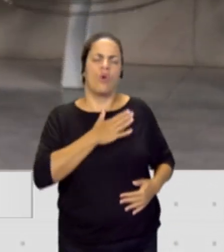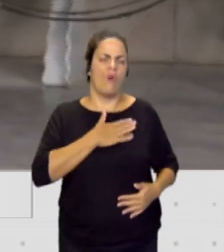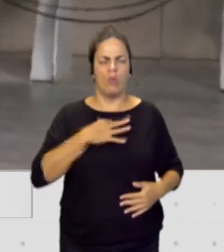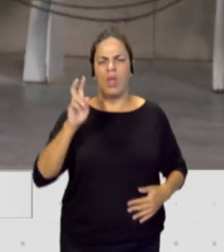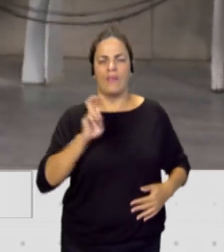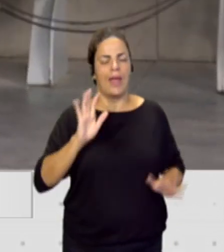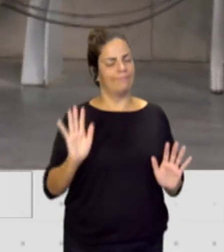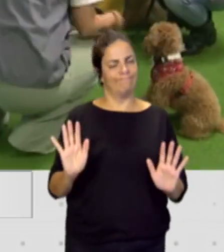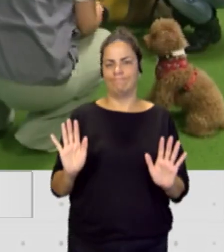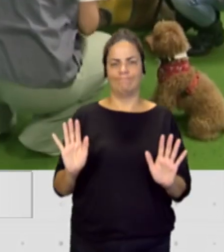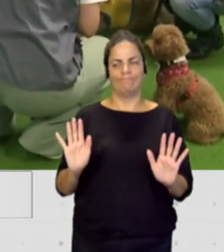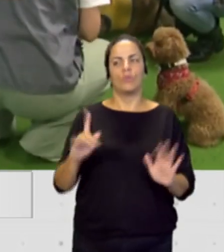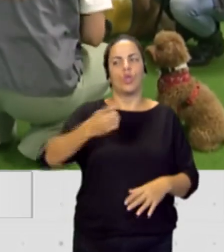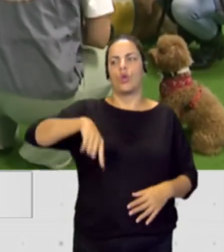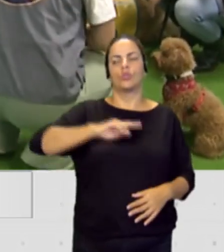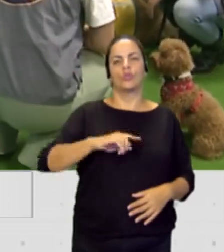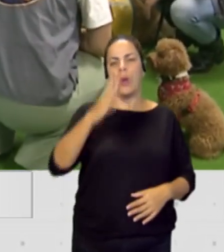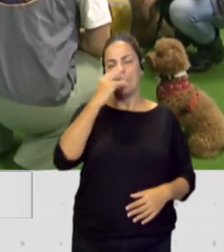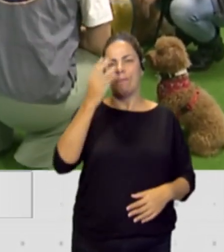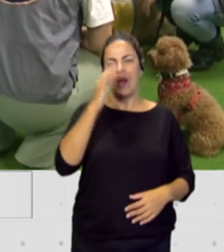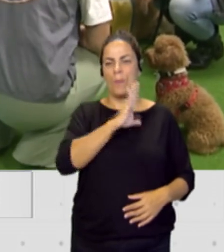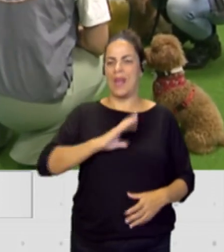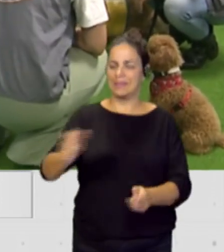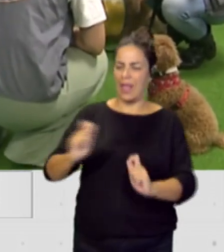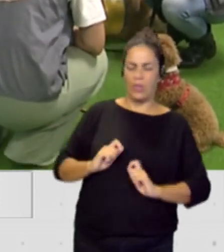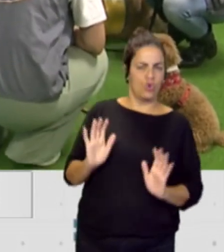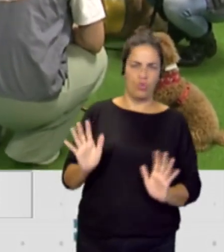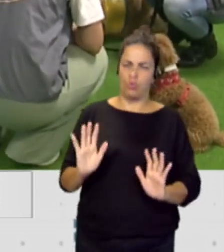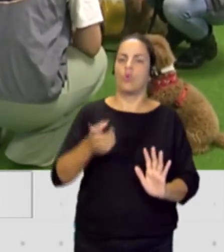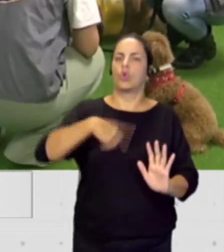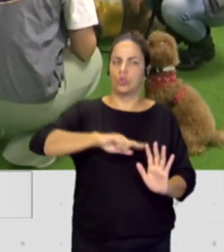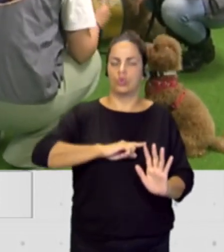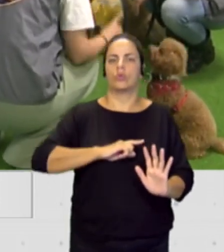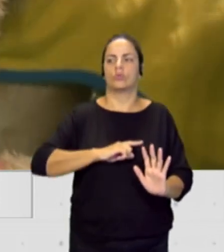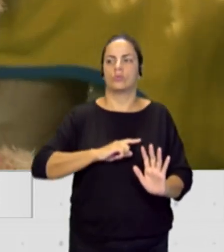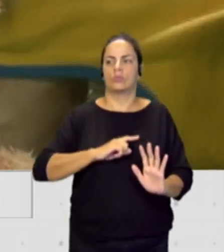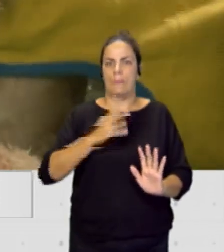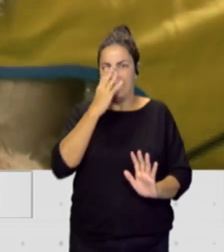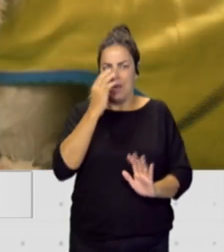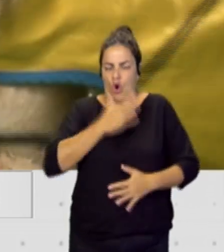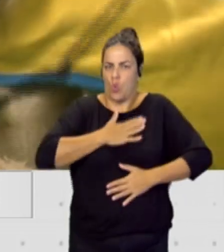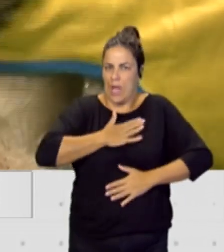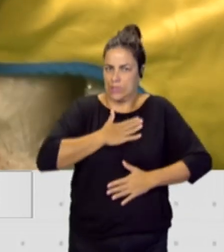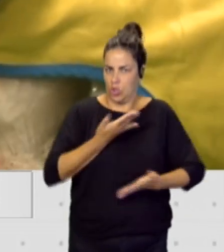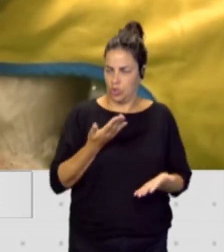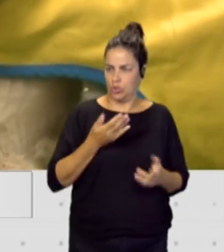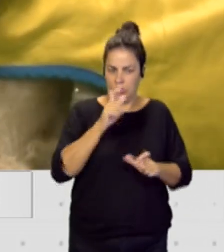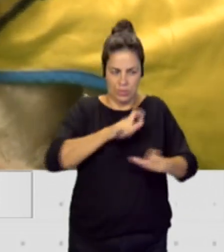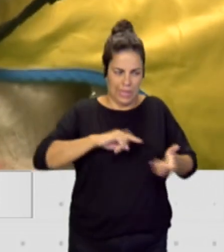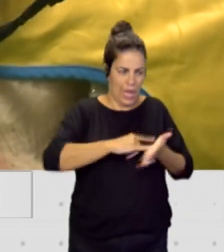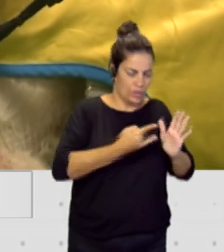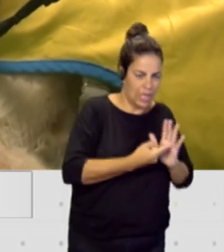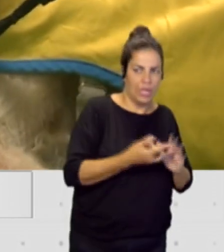no, o nosotros no trabajamos con perros prestados, trabajamos siempre con perros que son nuestros, de los técnicos y de la